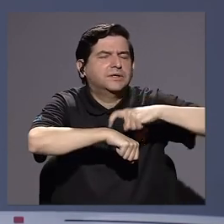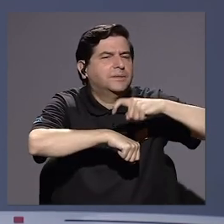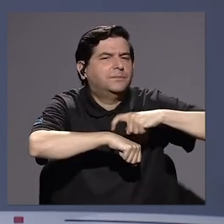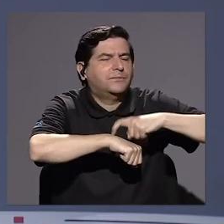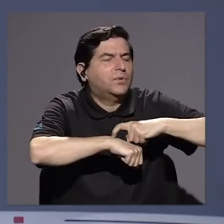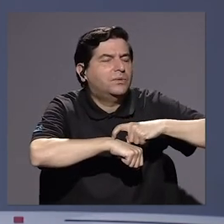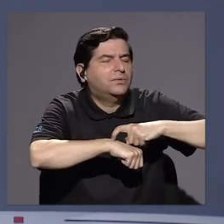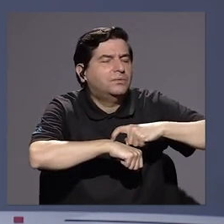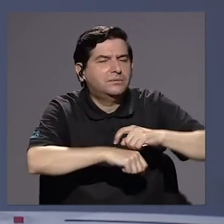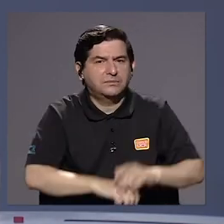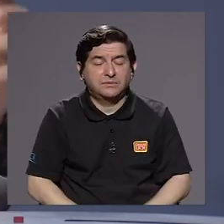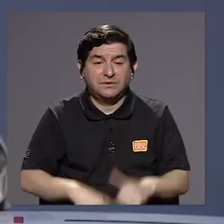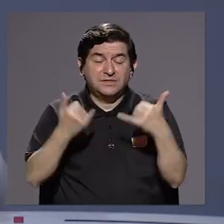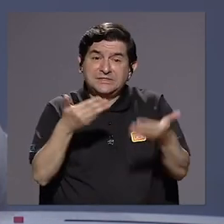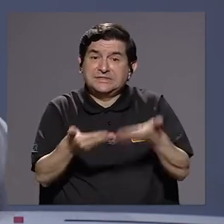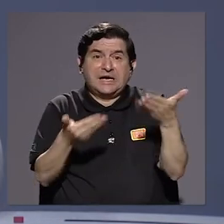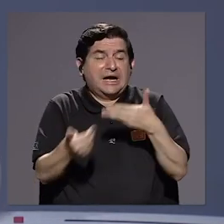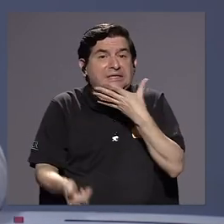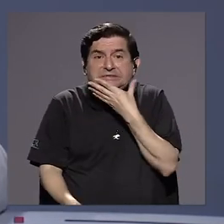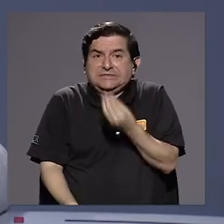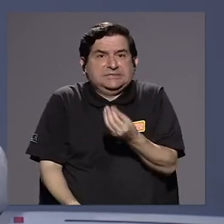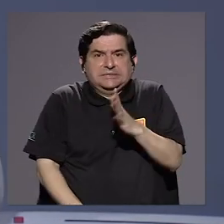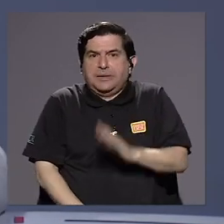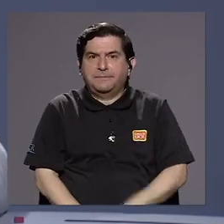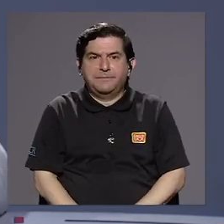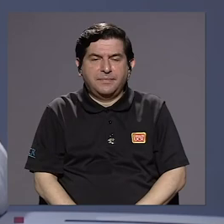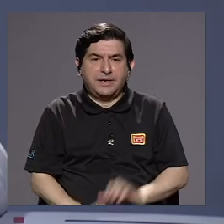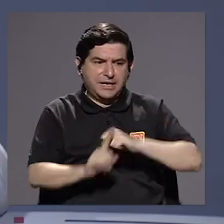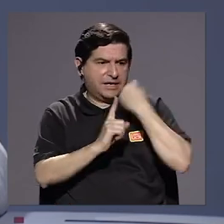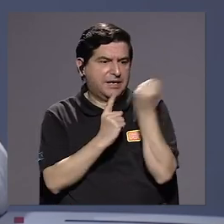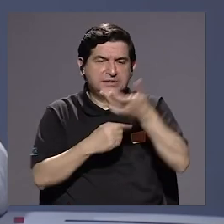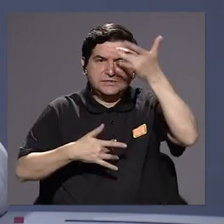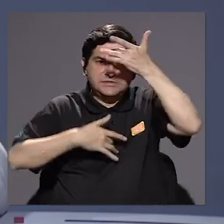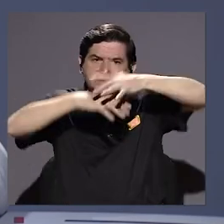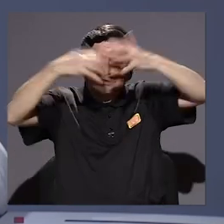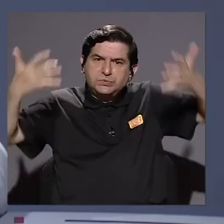ya casi estamos en diciembre, digamos, con esto de la pandemia.